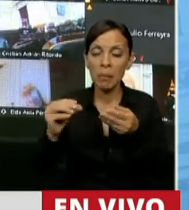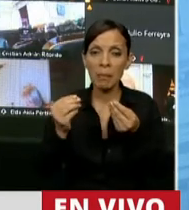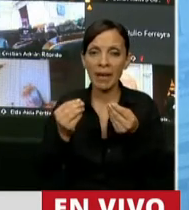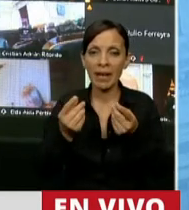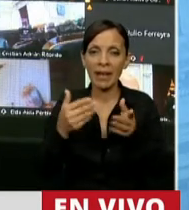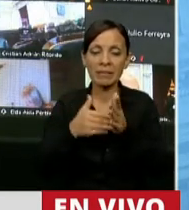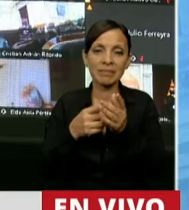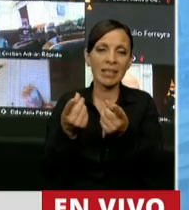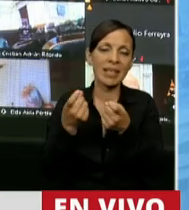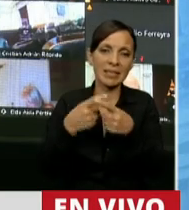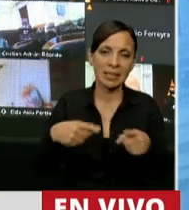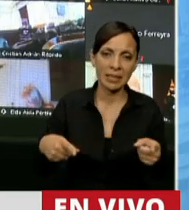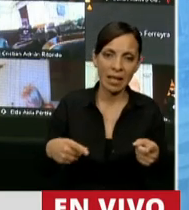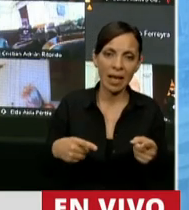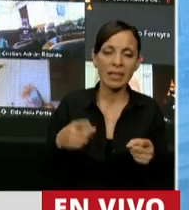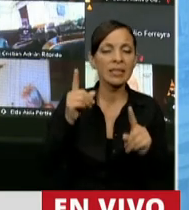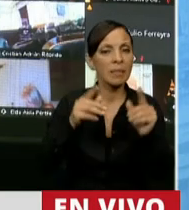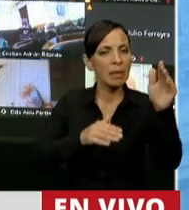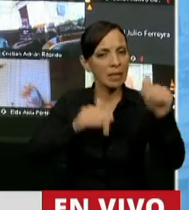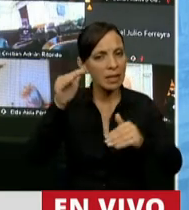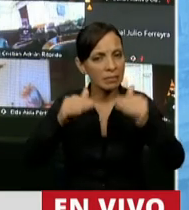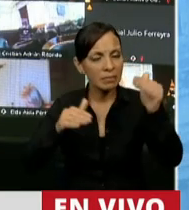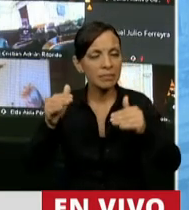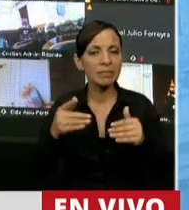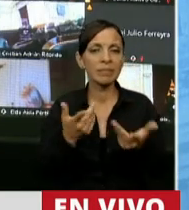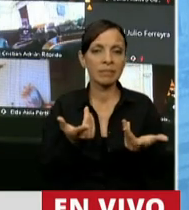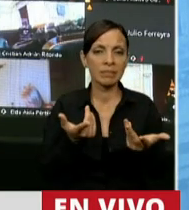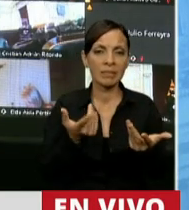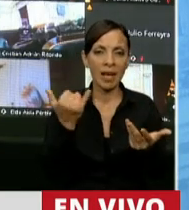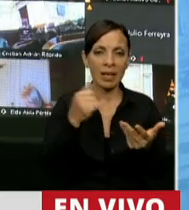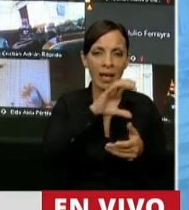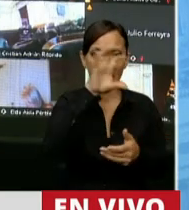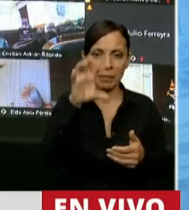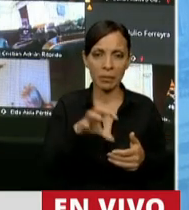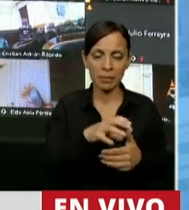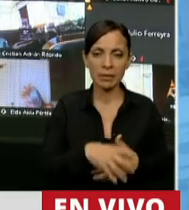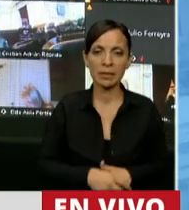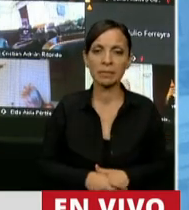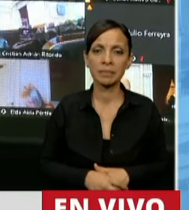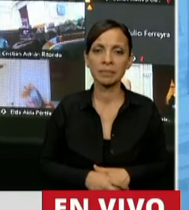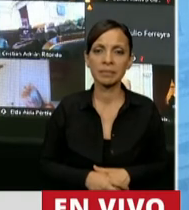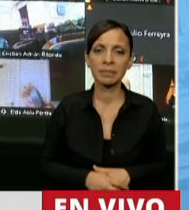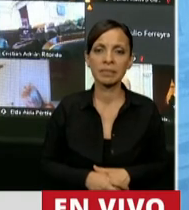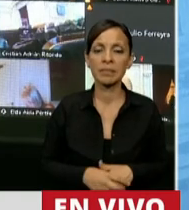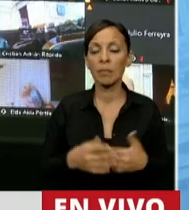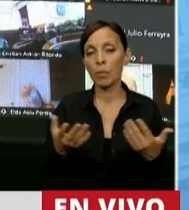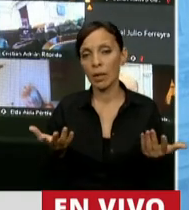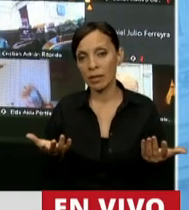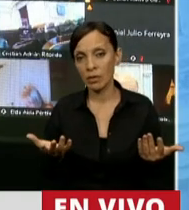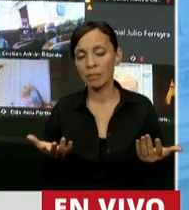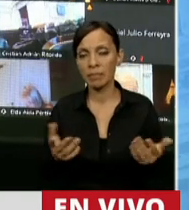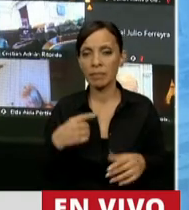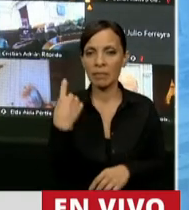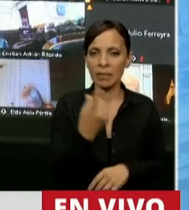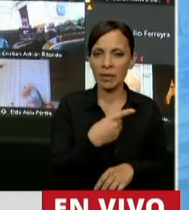necesidades, las inequidades existentes que existen en el interior de nuestro país. Es por esto que